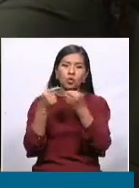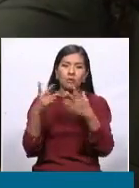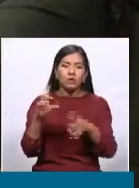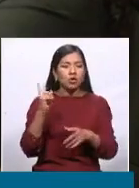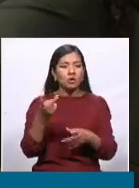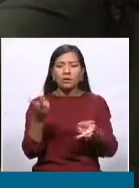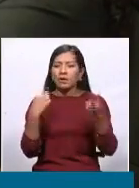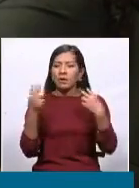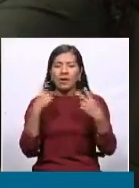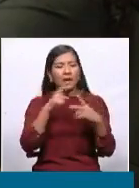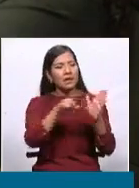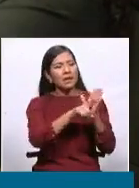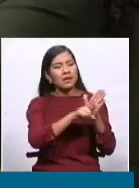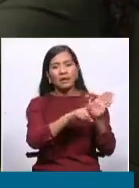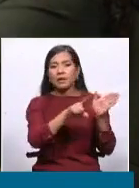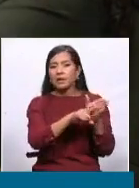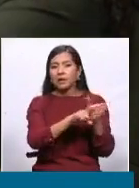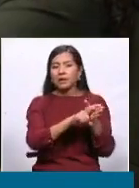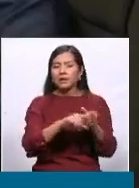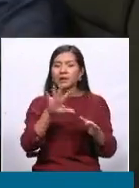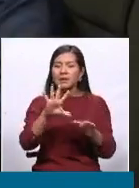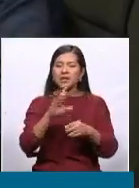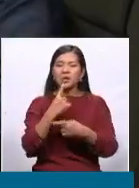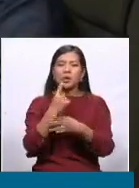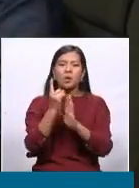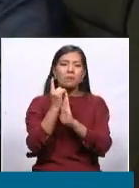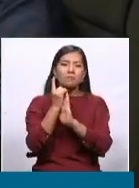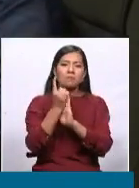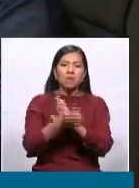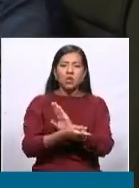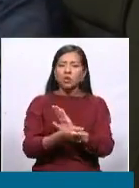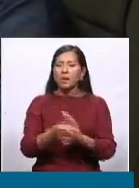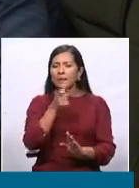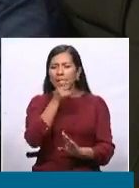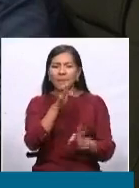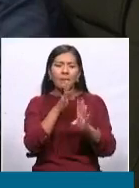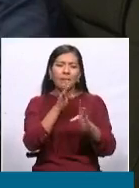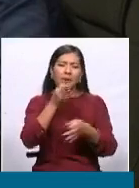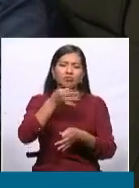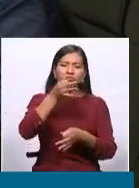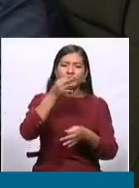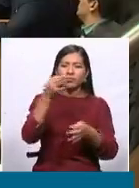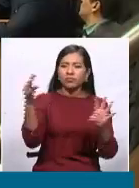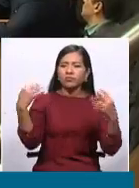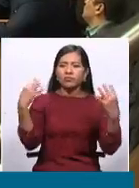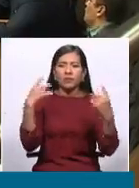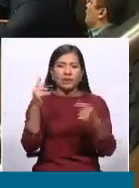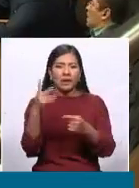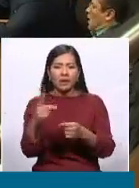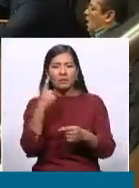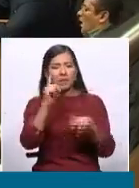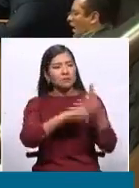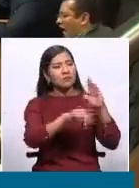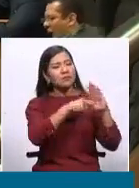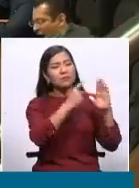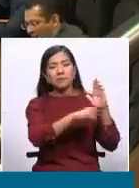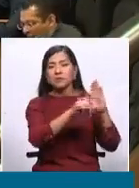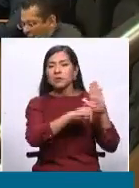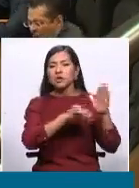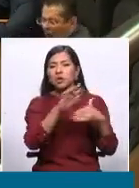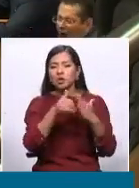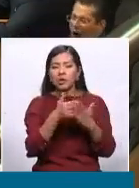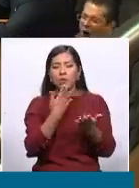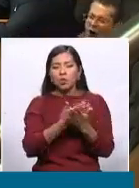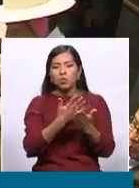su show mediático sus cinco minutos de fama con algunos medios de comunicación tratando de desprestigiar varias